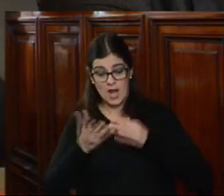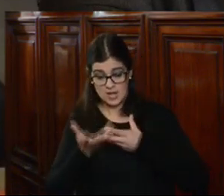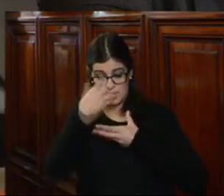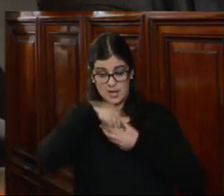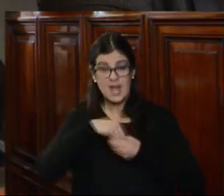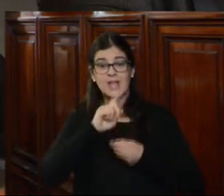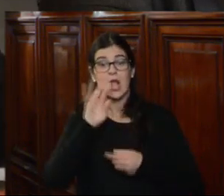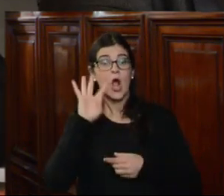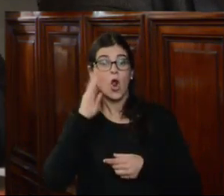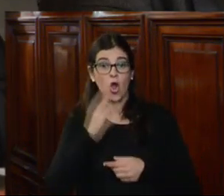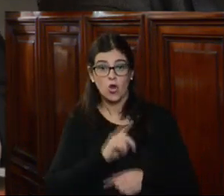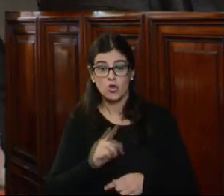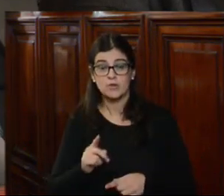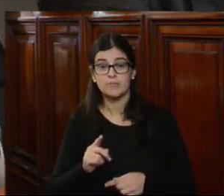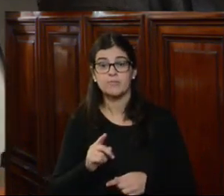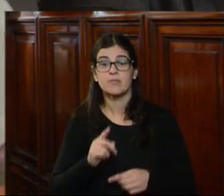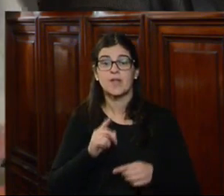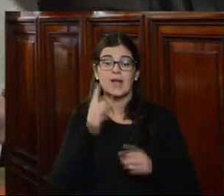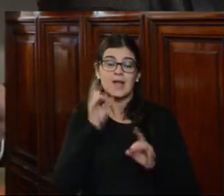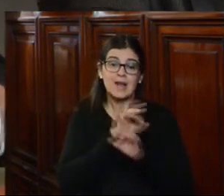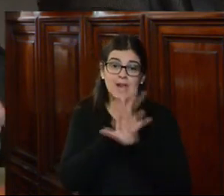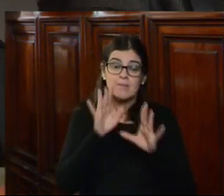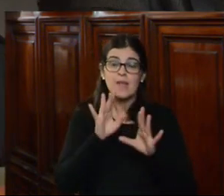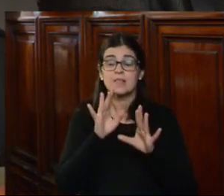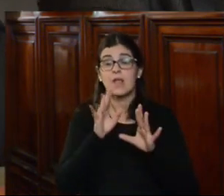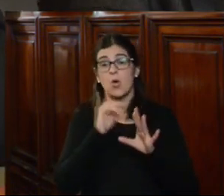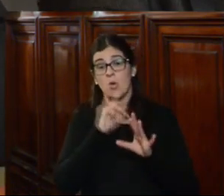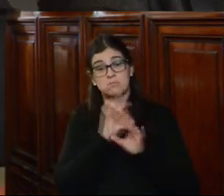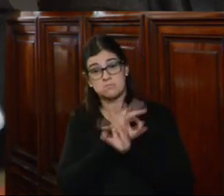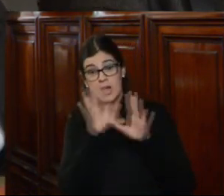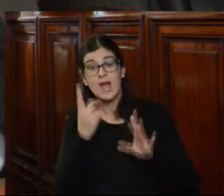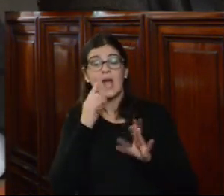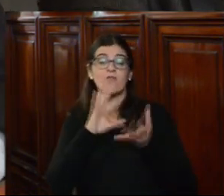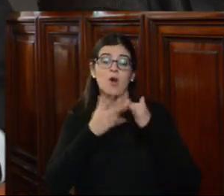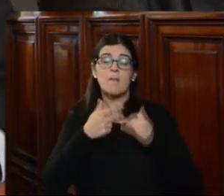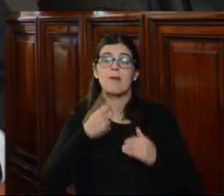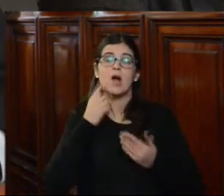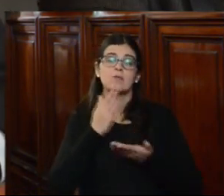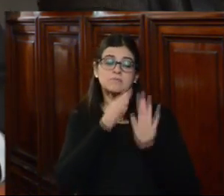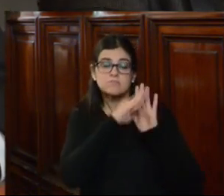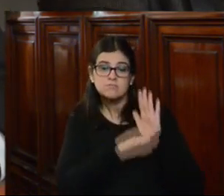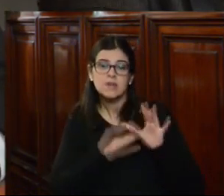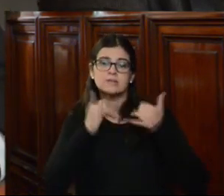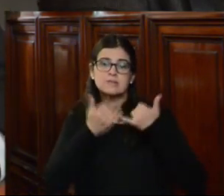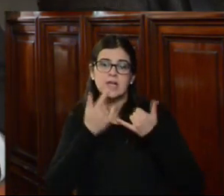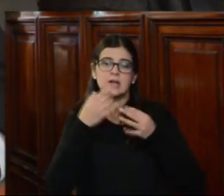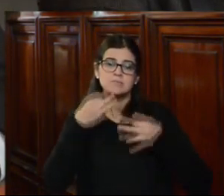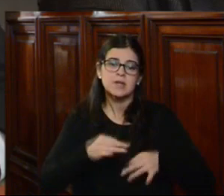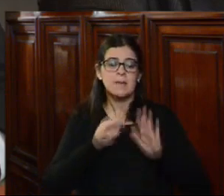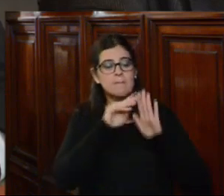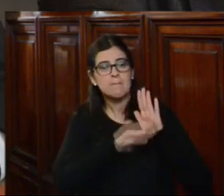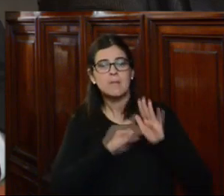desconozcan explícita o implícitamente el marco jurídico vigente y los estándares y